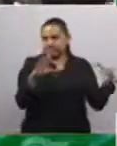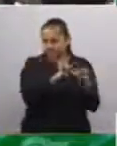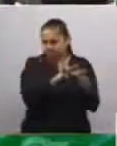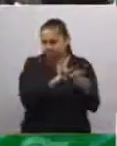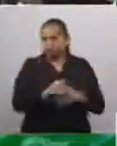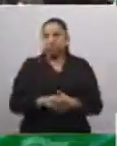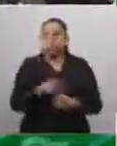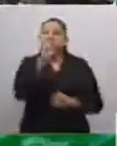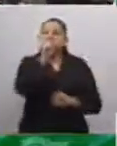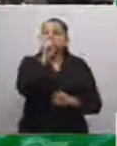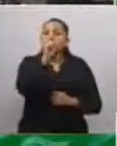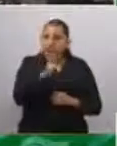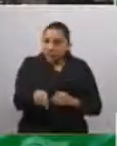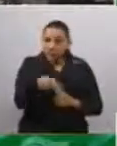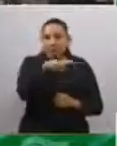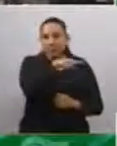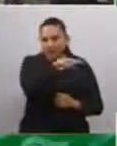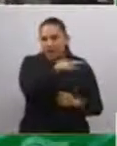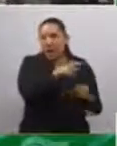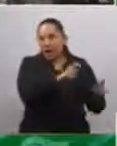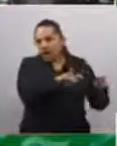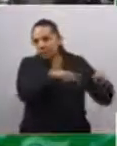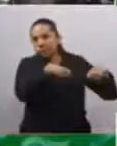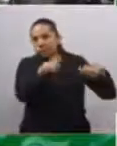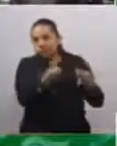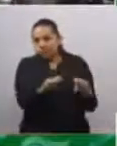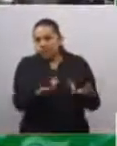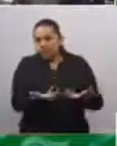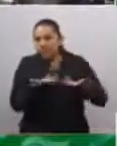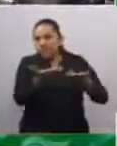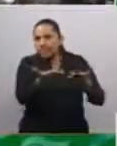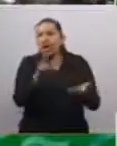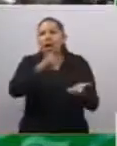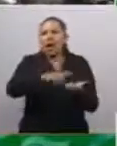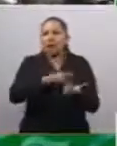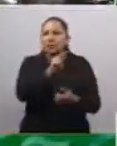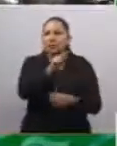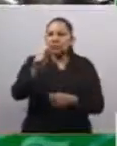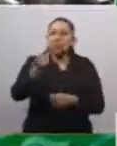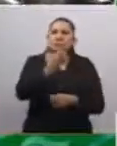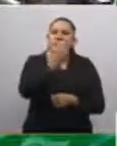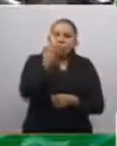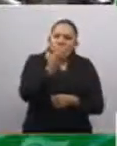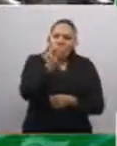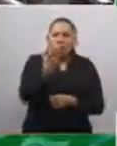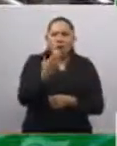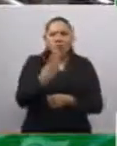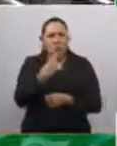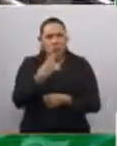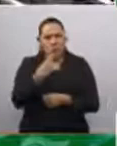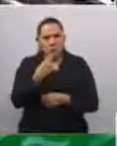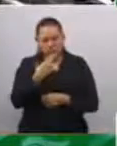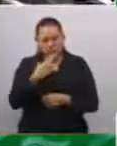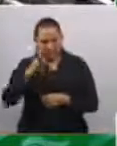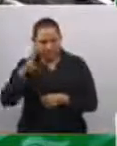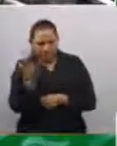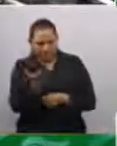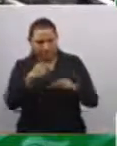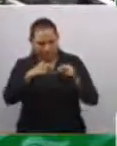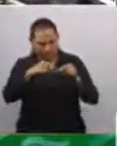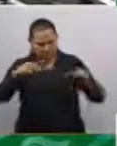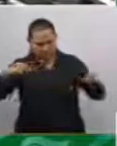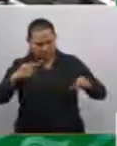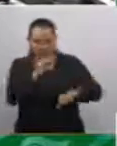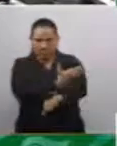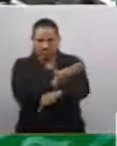prohibición del uso de la palmeta de las escuelas como método correctivo. La declaración de gratuidad de